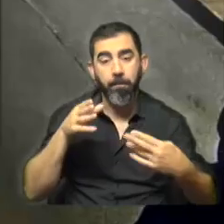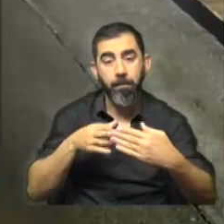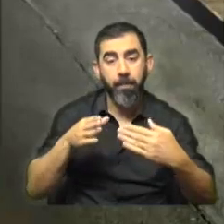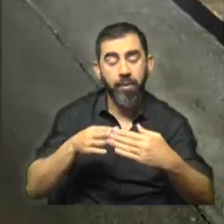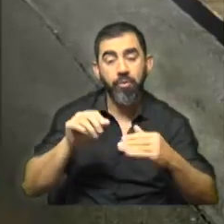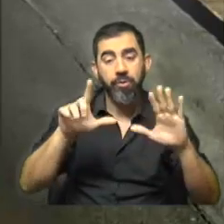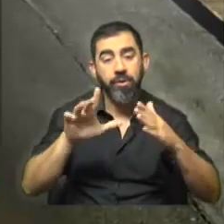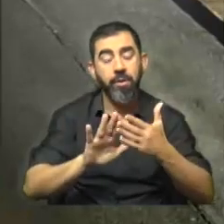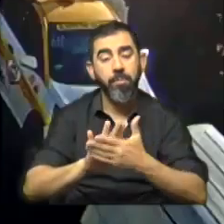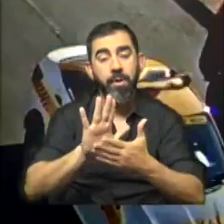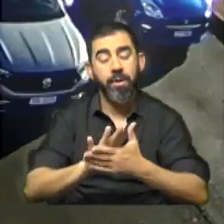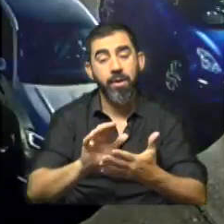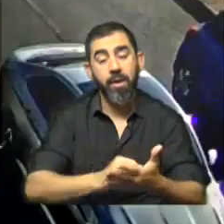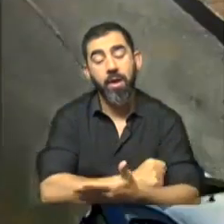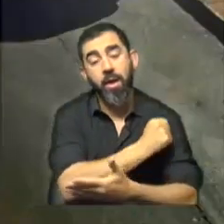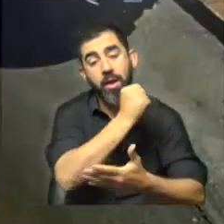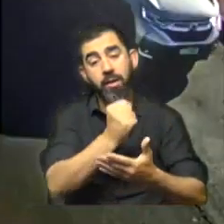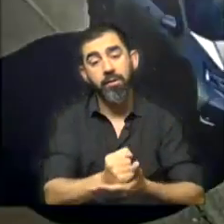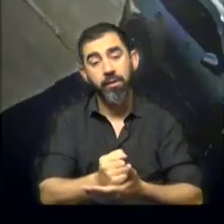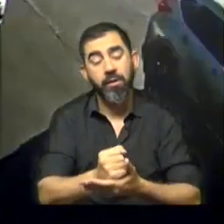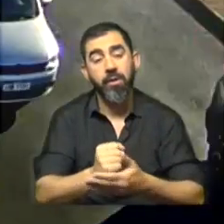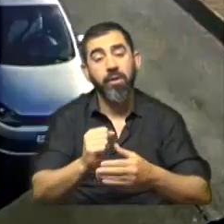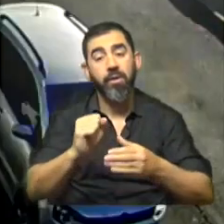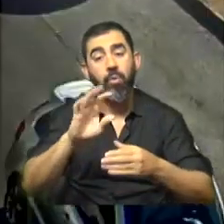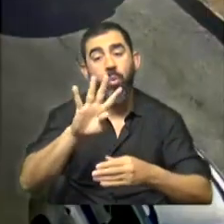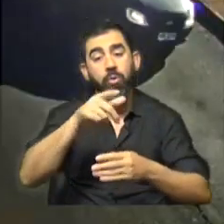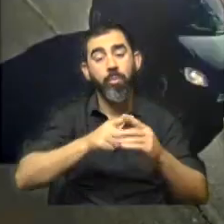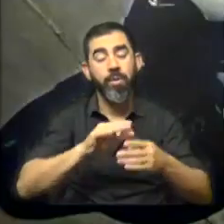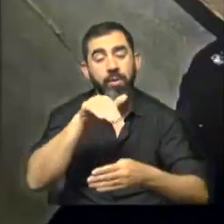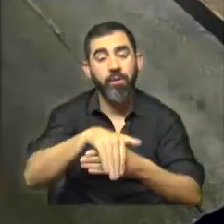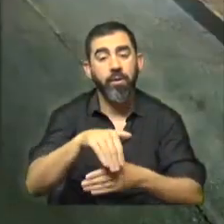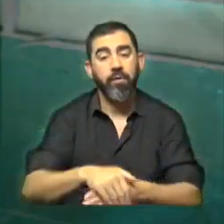desde las 7 y media de la mañana y esto se extenderá hasta la hora 16.30.